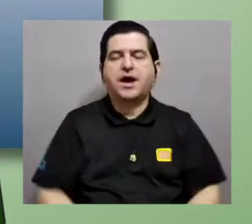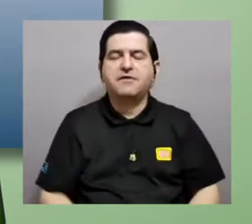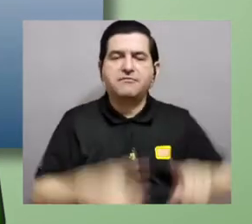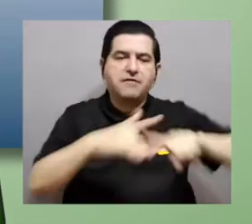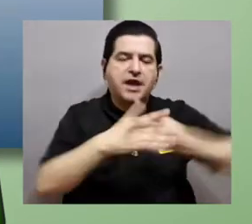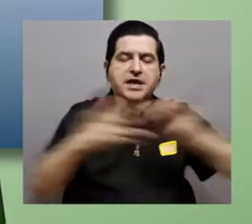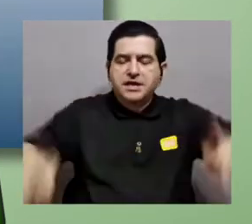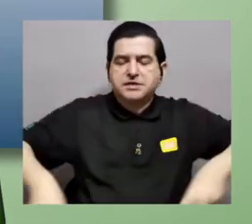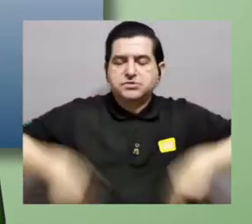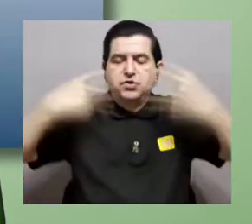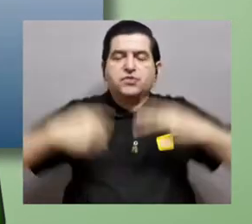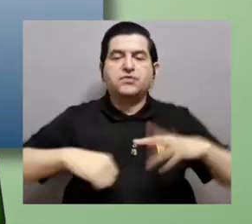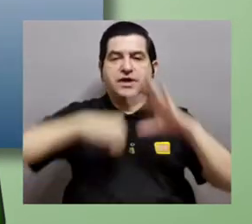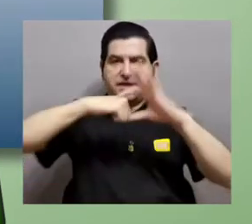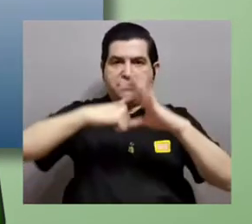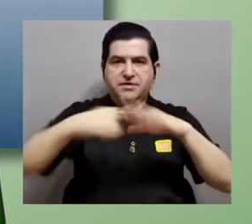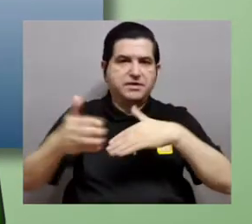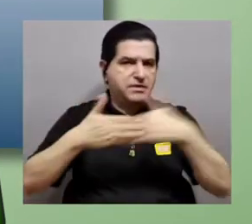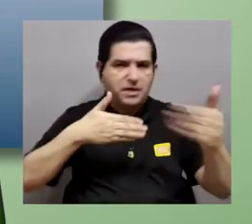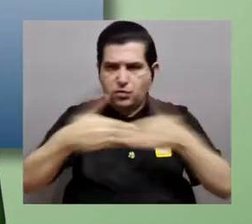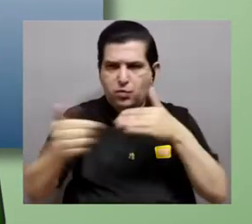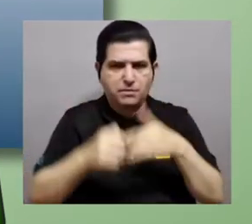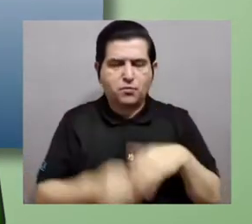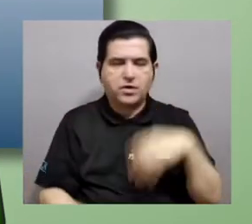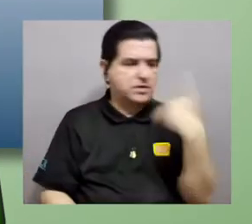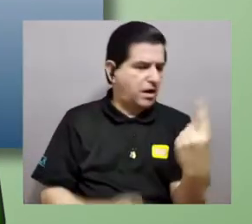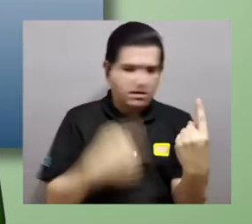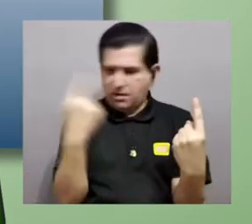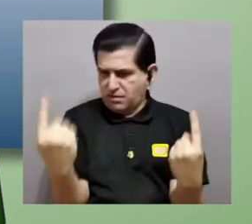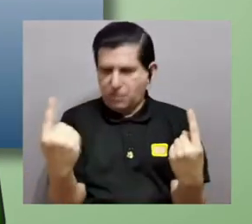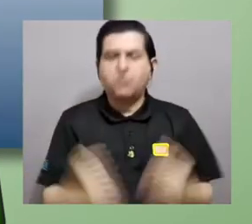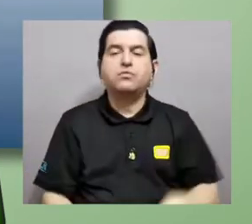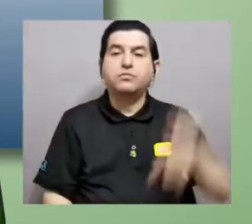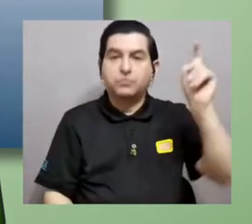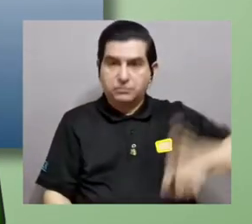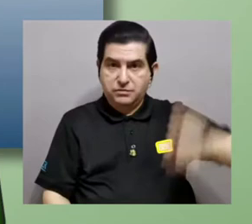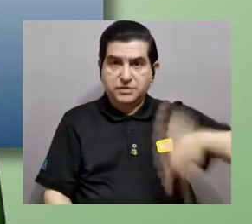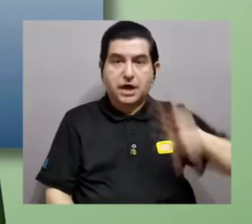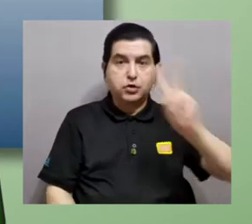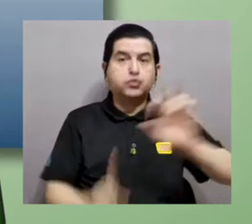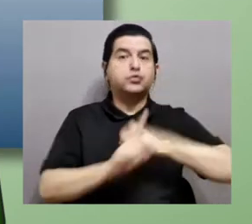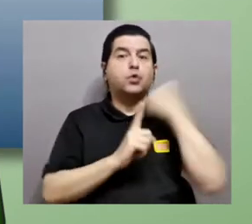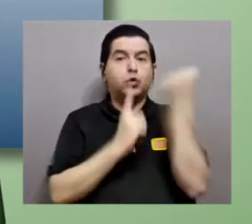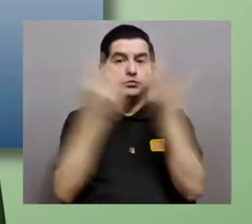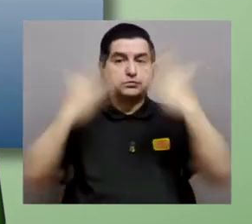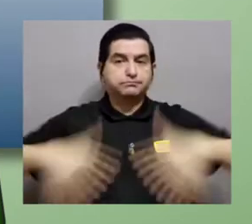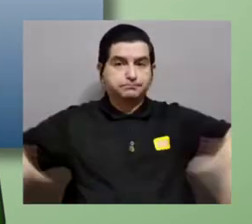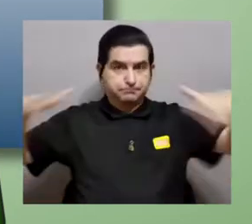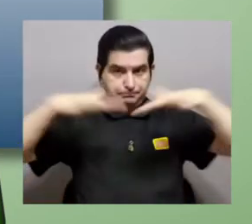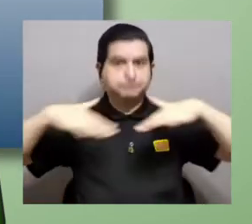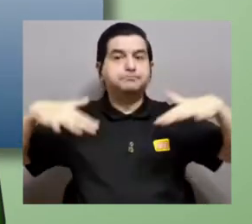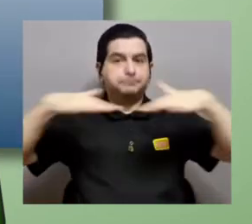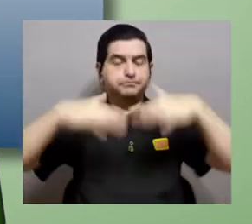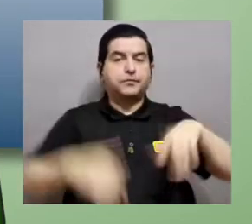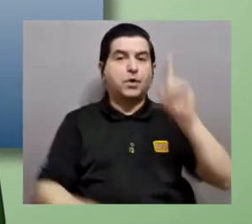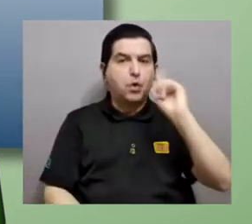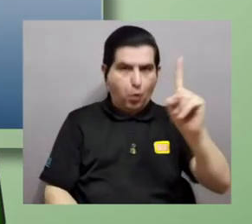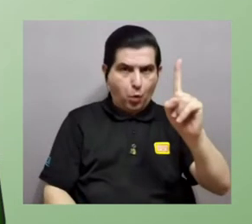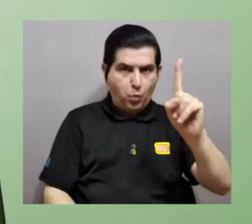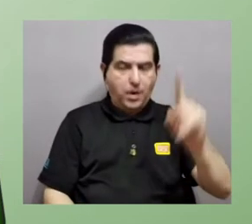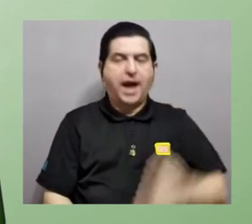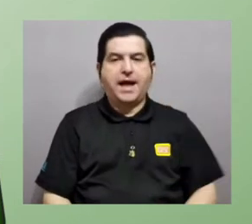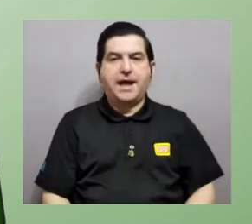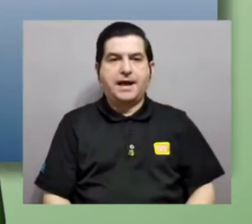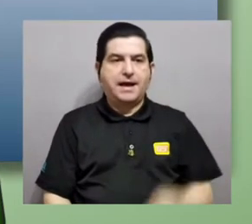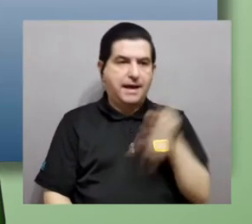origen de la vida en la Tierra propiamente. En cualquiera de los dos casos, se requieren dos condiciones ambientales. Una